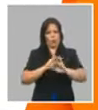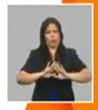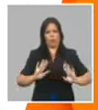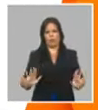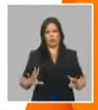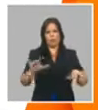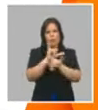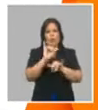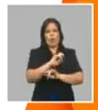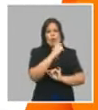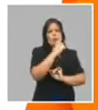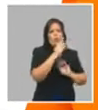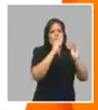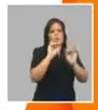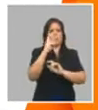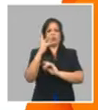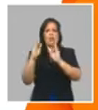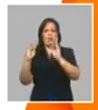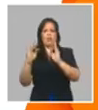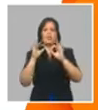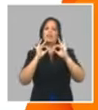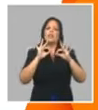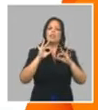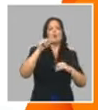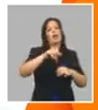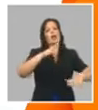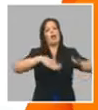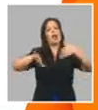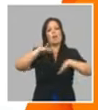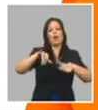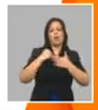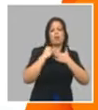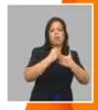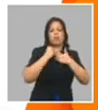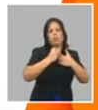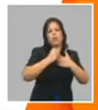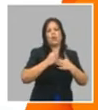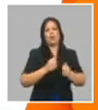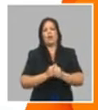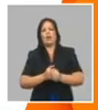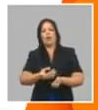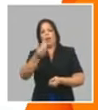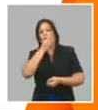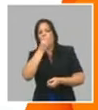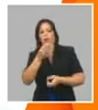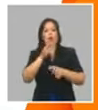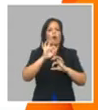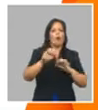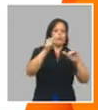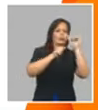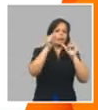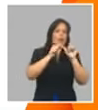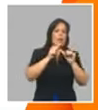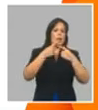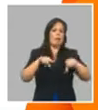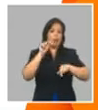segunda fase. O sea, normalmente en la playa se refuerza la gastronomía, se refuerza la venta de bebidas alcohólicas, eso no lo haremos hasta la tercera fase.